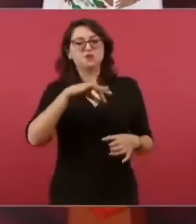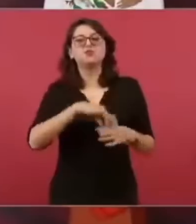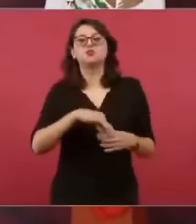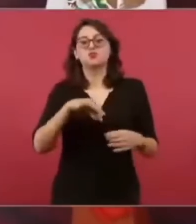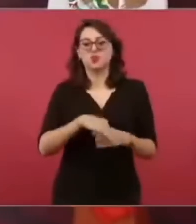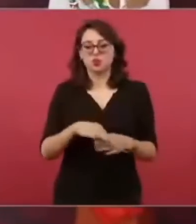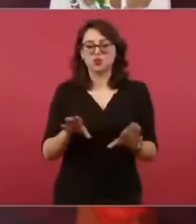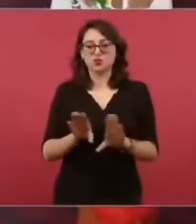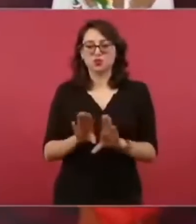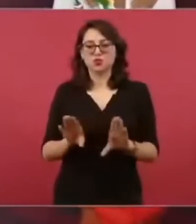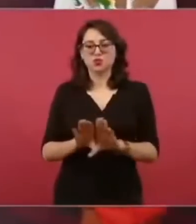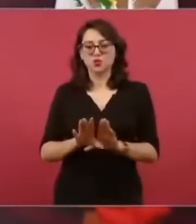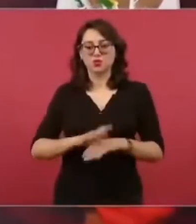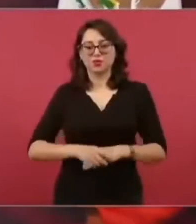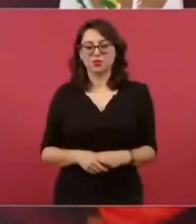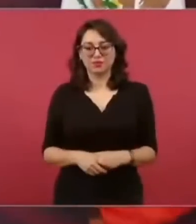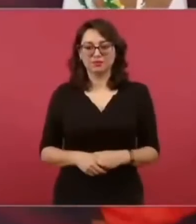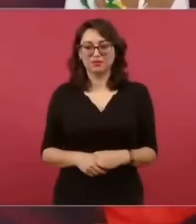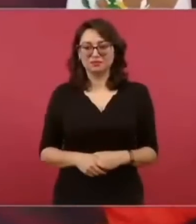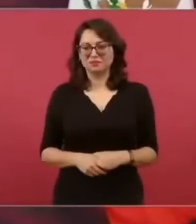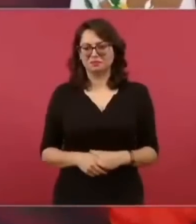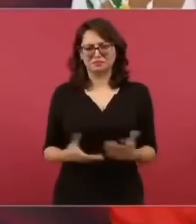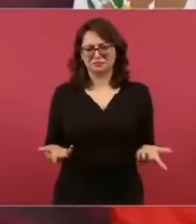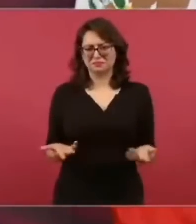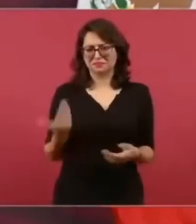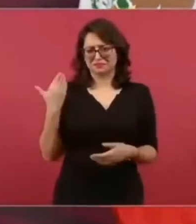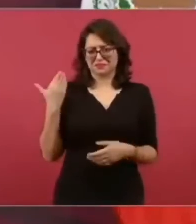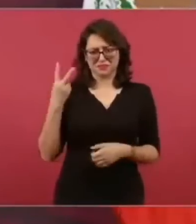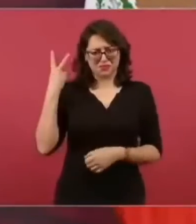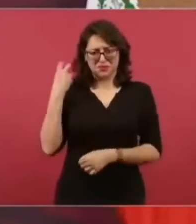Hace relativamente poco, hace dos años,